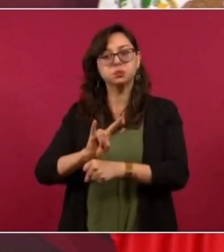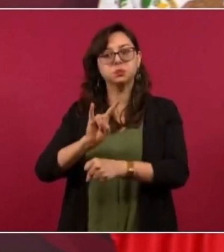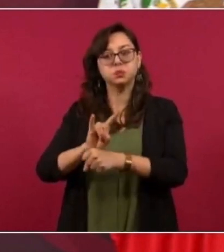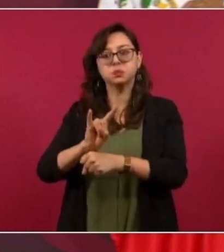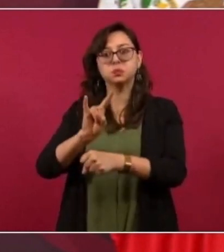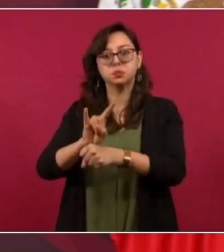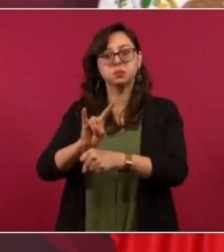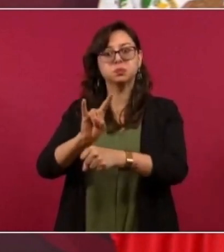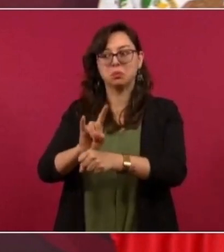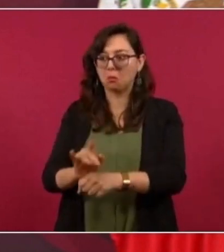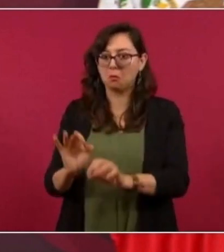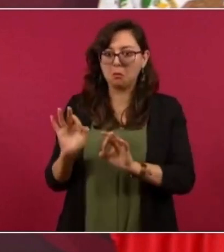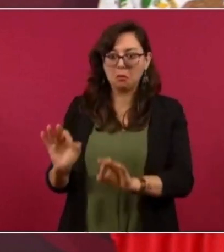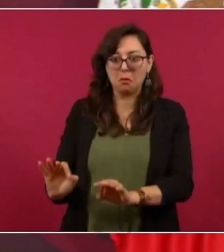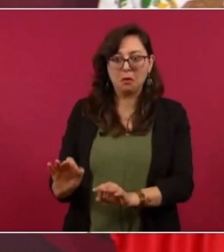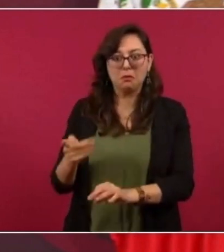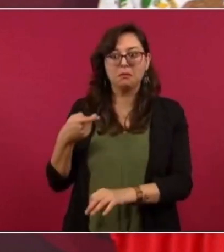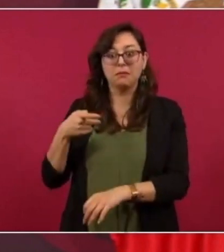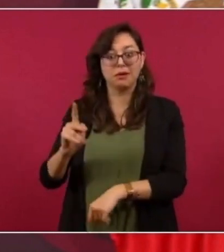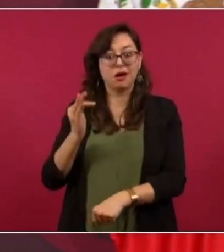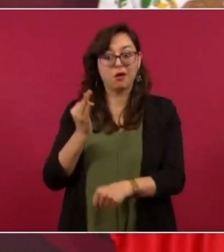nuevo.